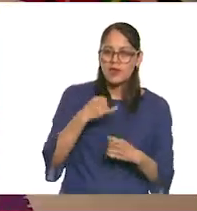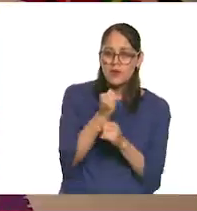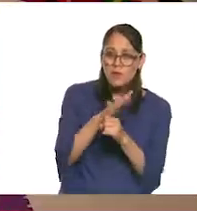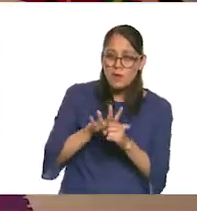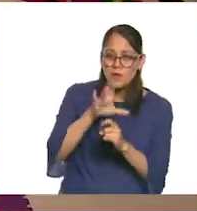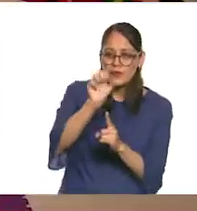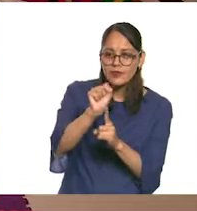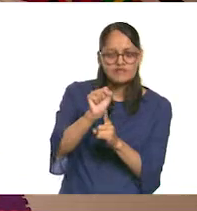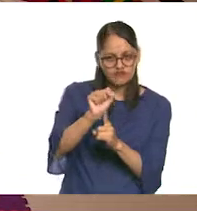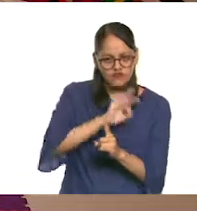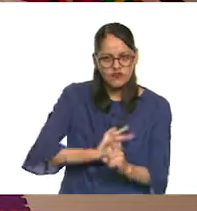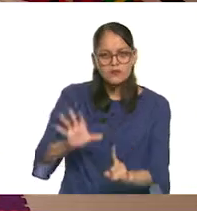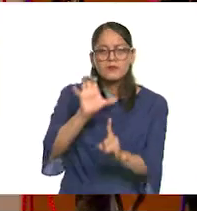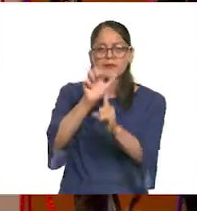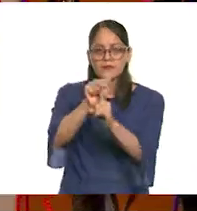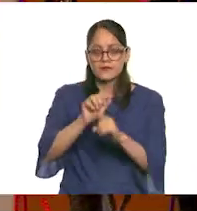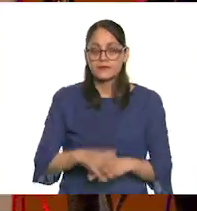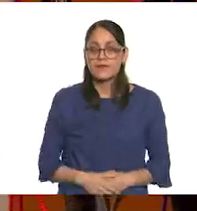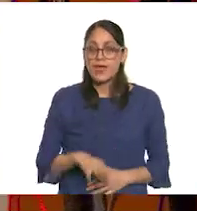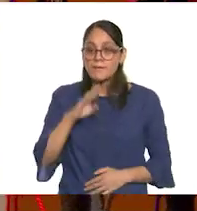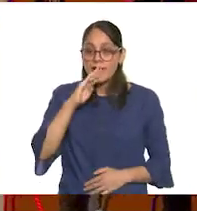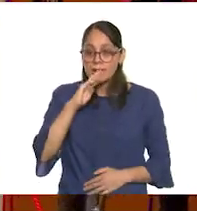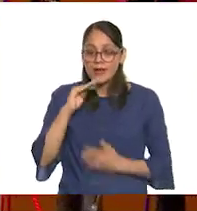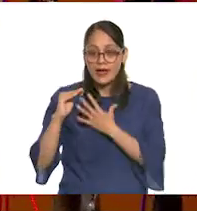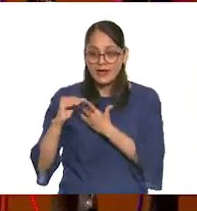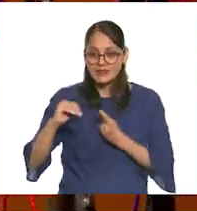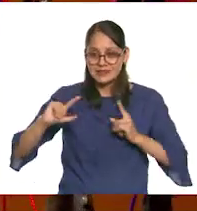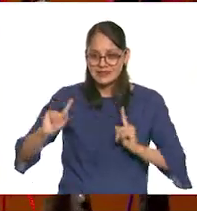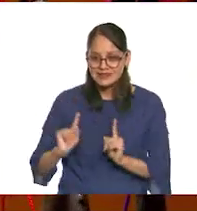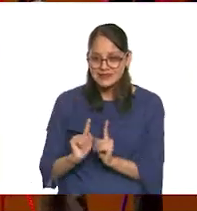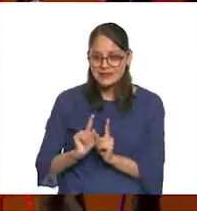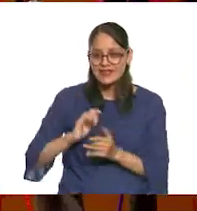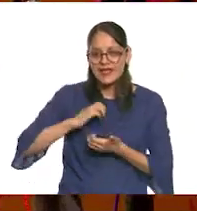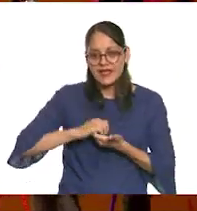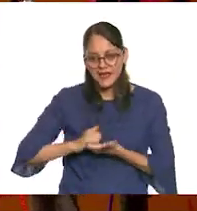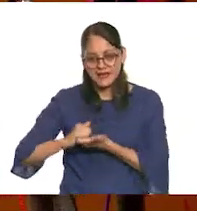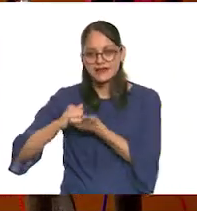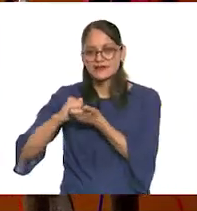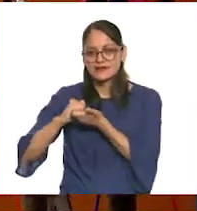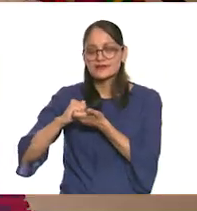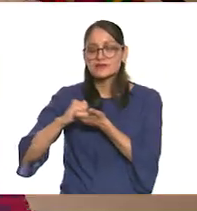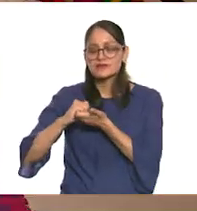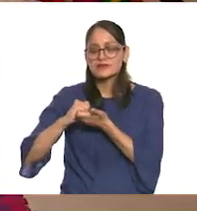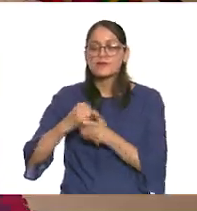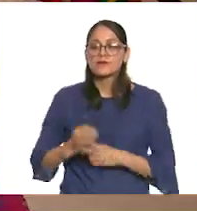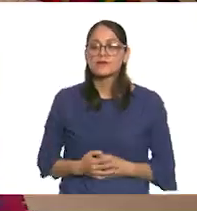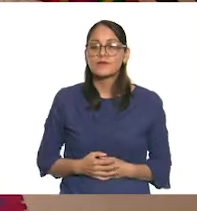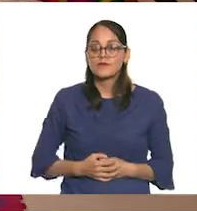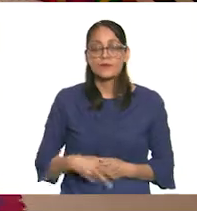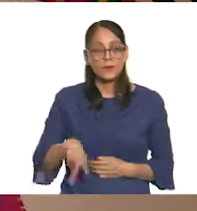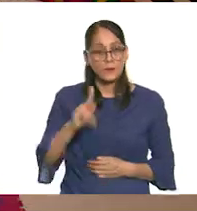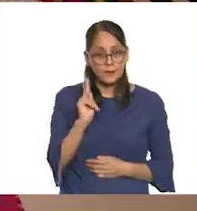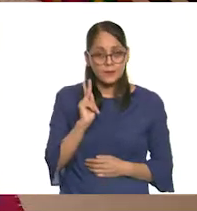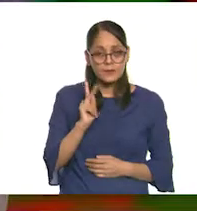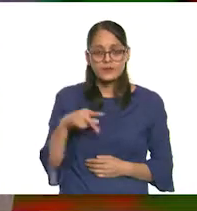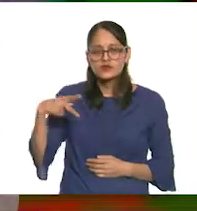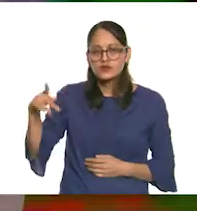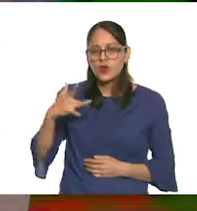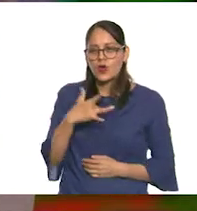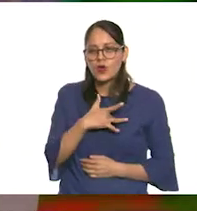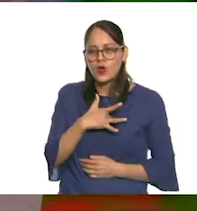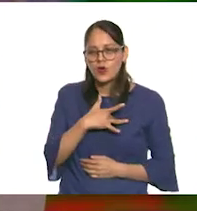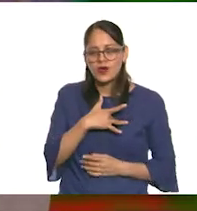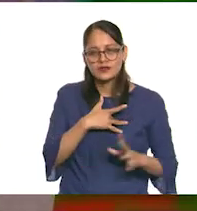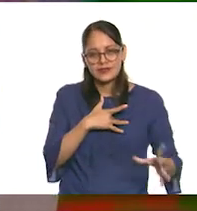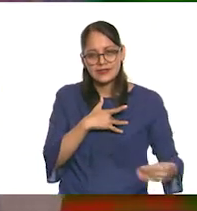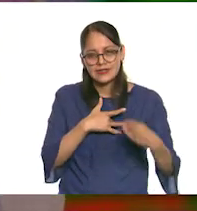madres sostienen las manos de sus hijas e hijos por un momento, pero sus corazones